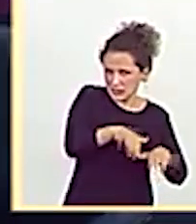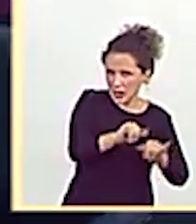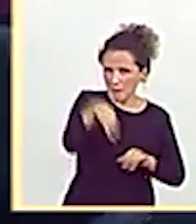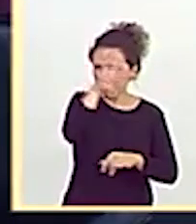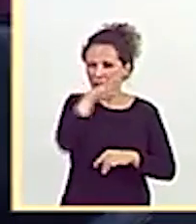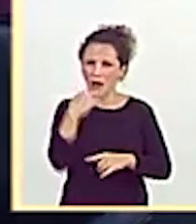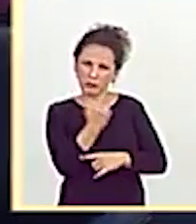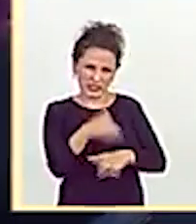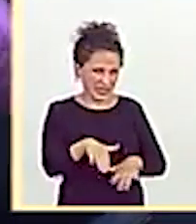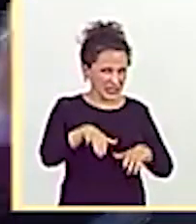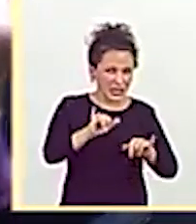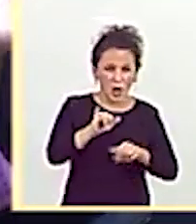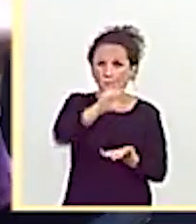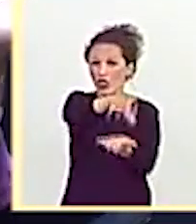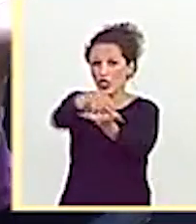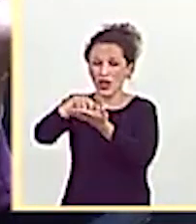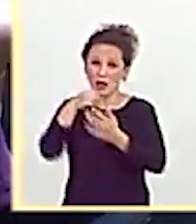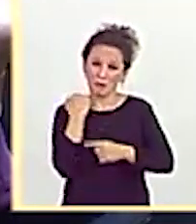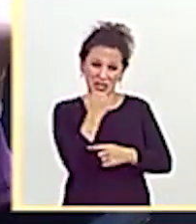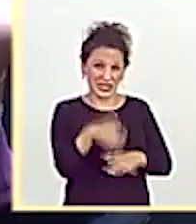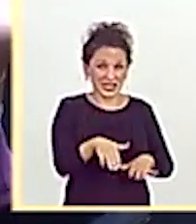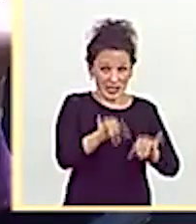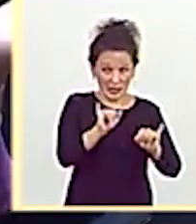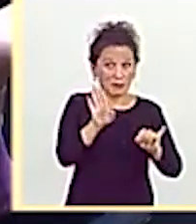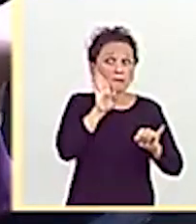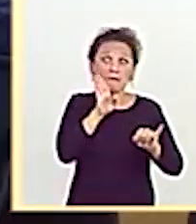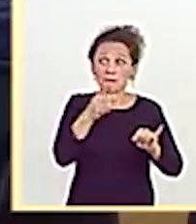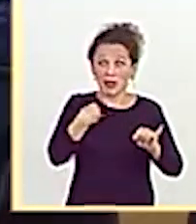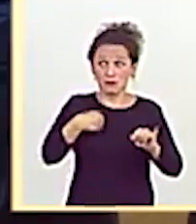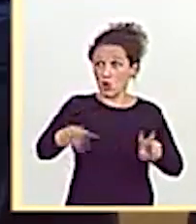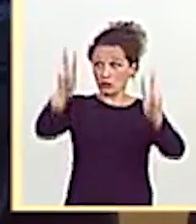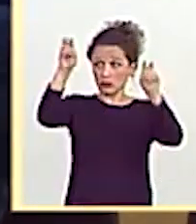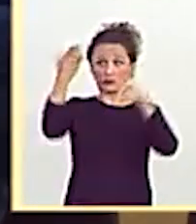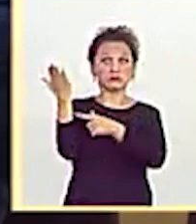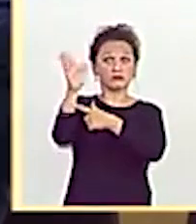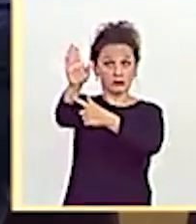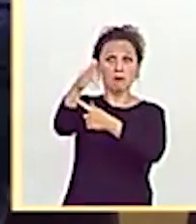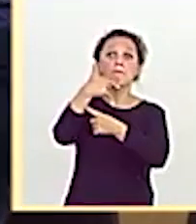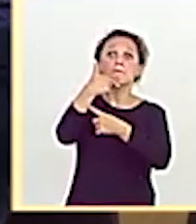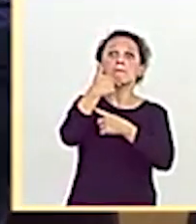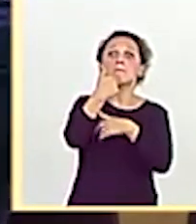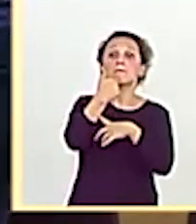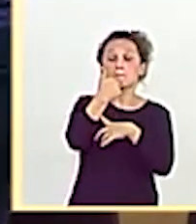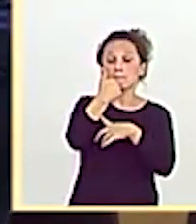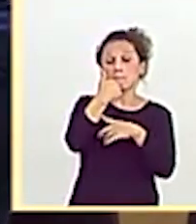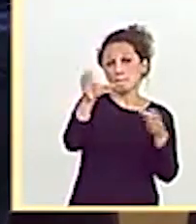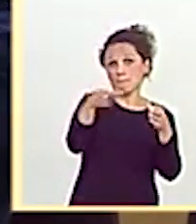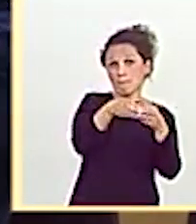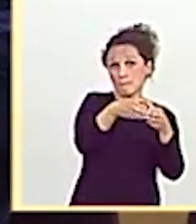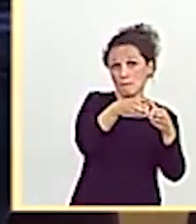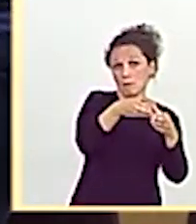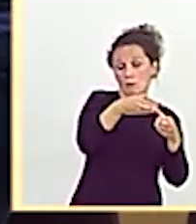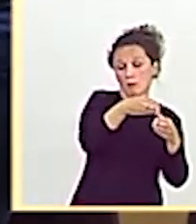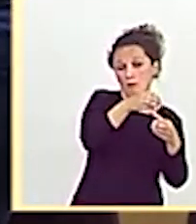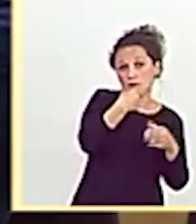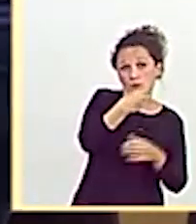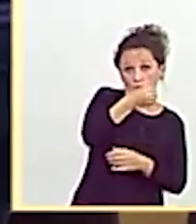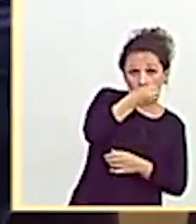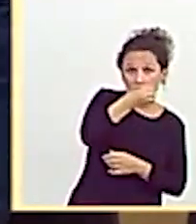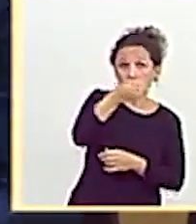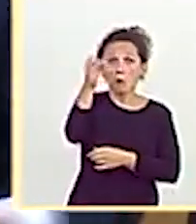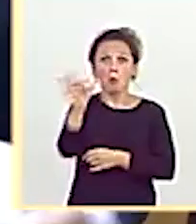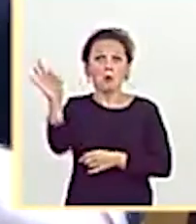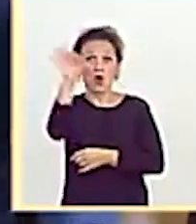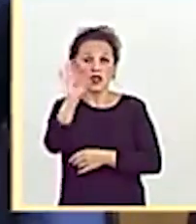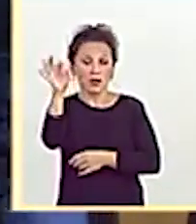ni de los propios centros, ni de nadie, como así obra en este propio titular, Partido Socialista y Podemos dan el golpe definitivo y excluyen a la comunidad educativa del